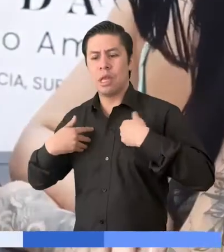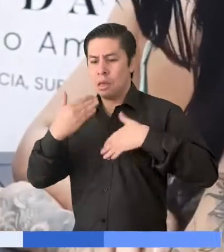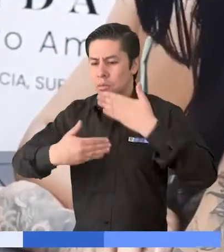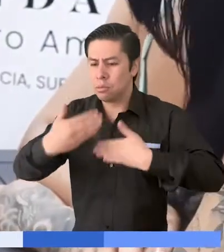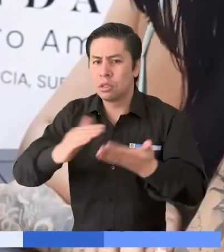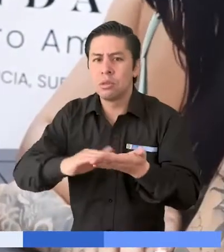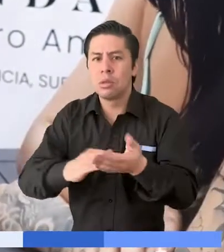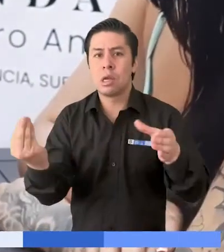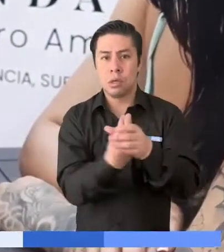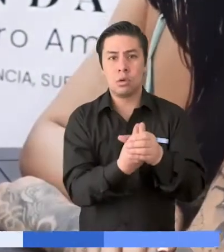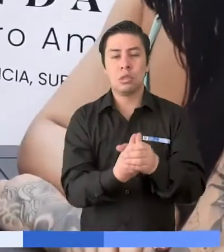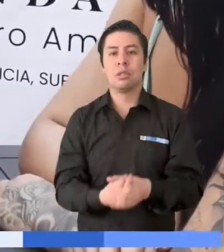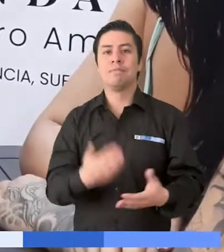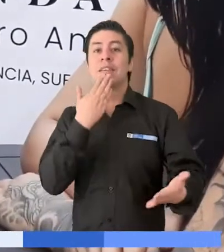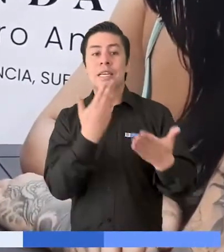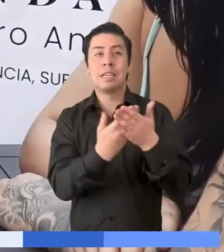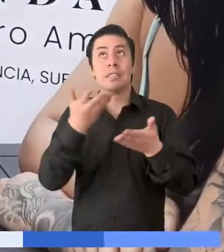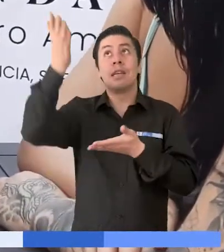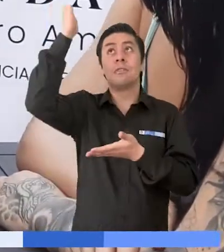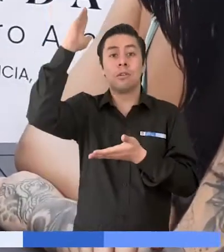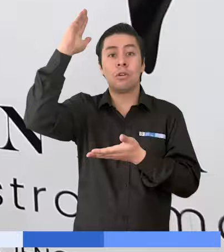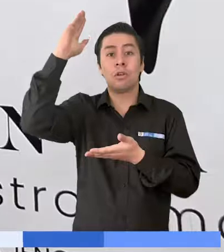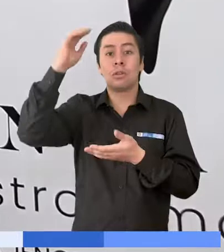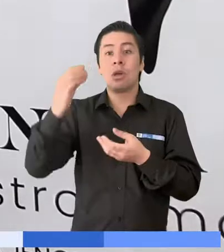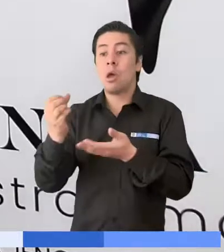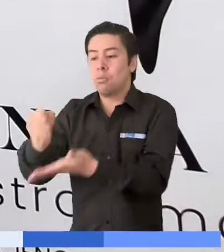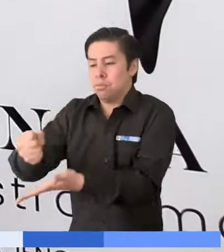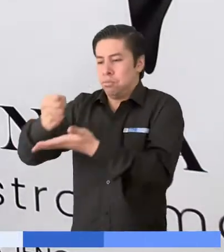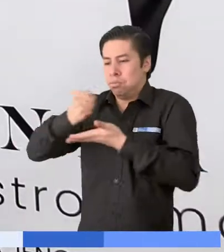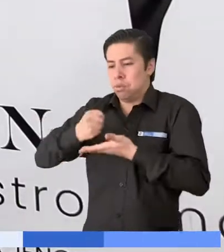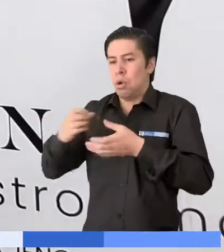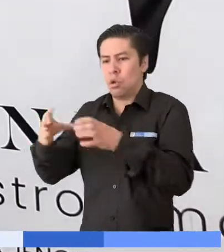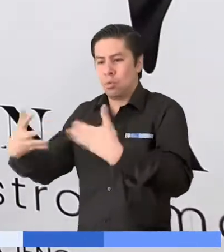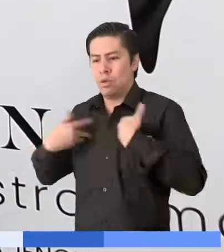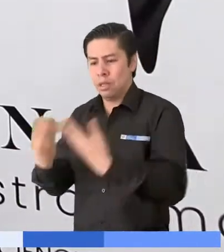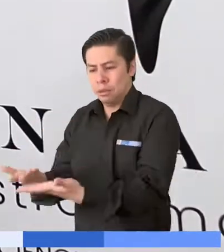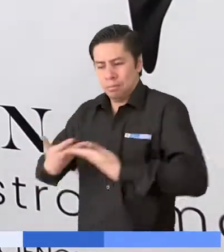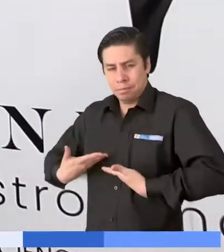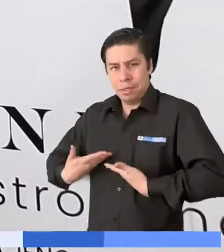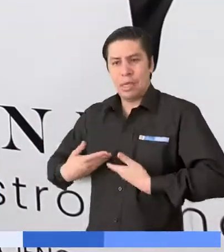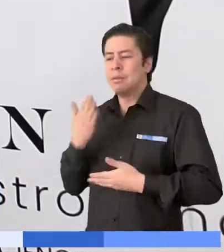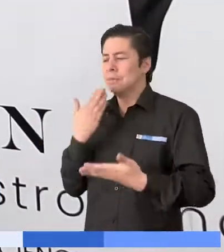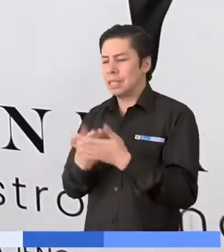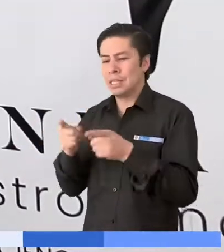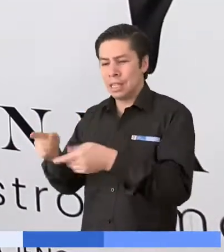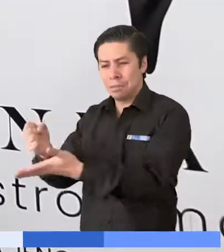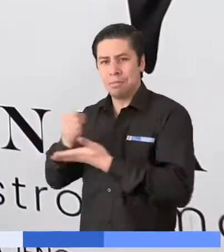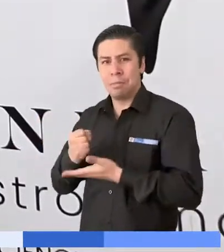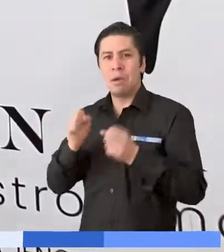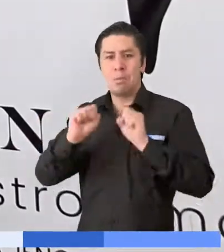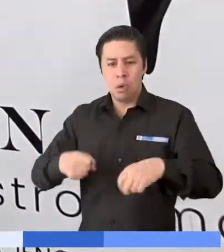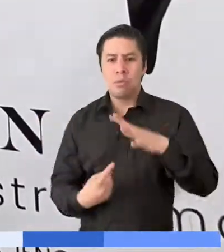en los procesos de reparación incluyente. Gracias a Dios se nos indemnizaron por medio de las víctimas